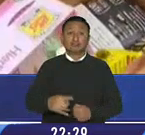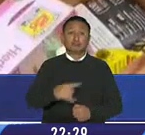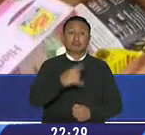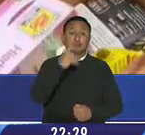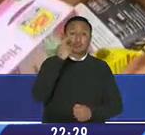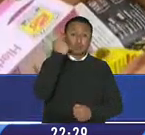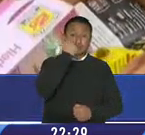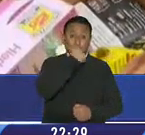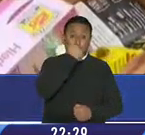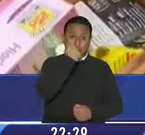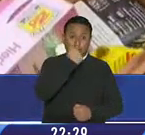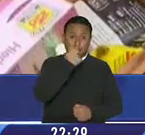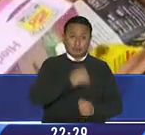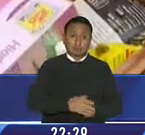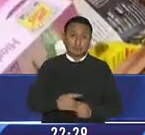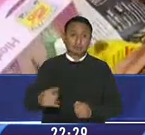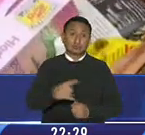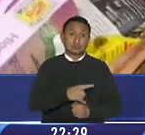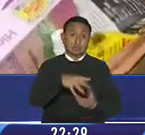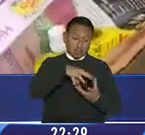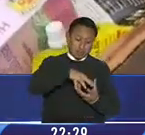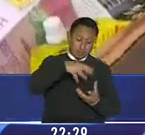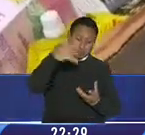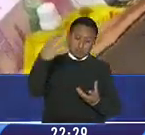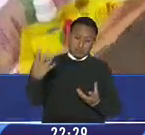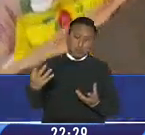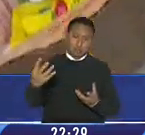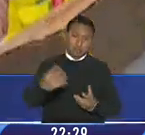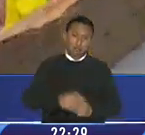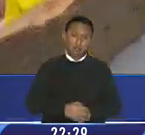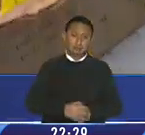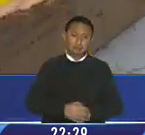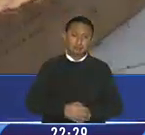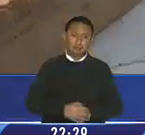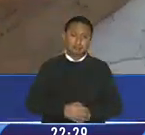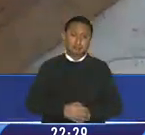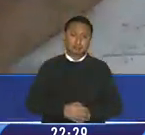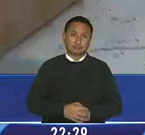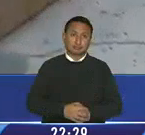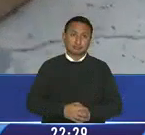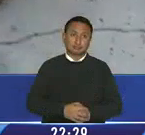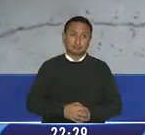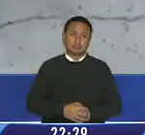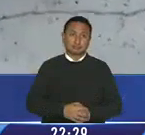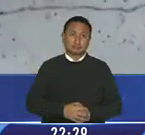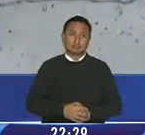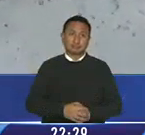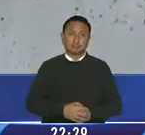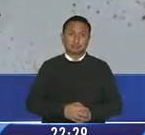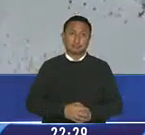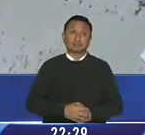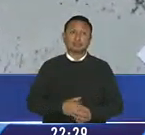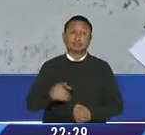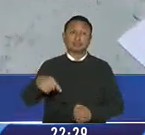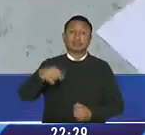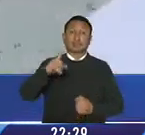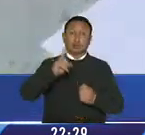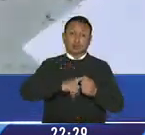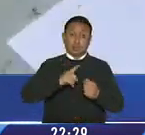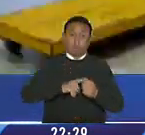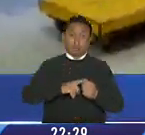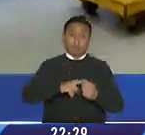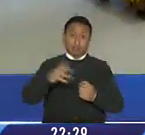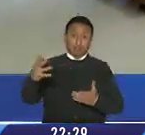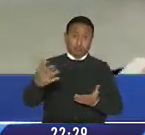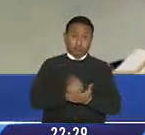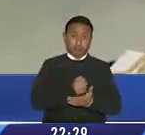ocultas en un frasco plástico con crema de chocolate fueron aprendidas por agentes antidrogas en el distrito metropolitano de Quito